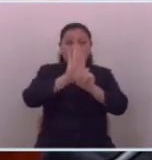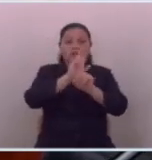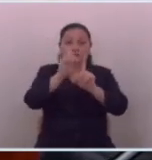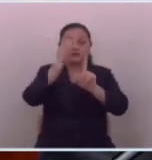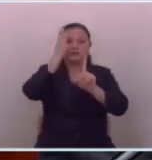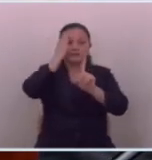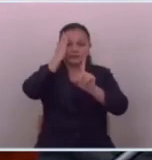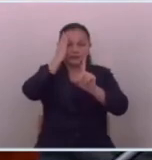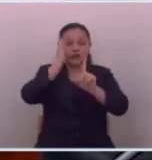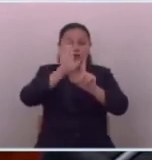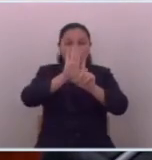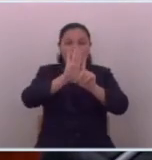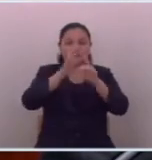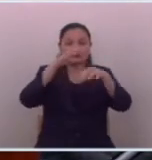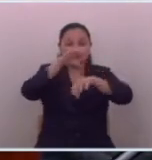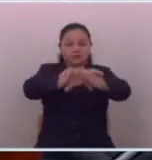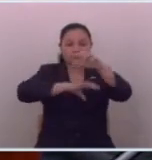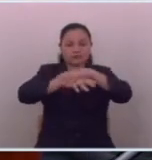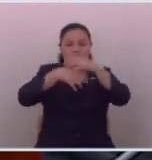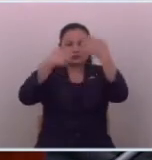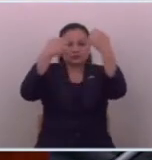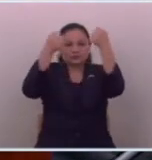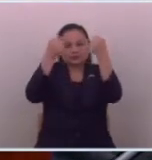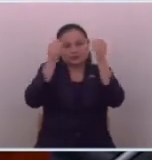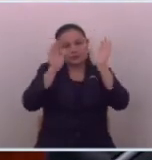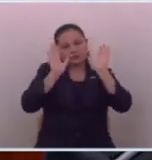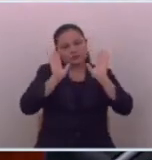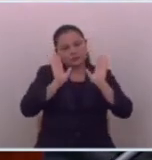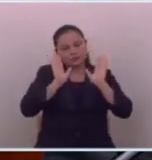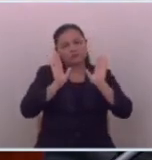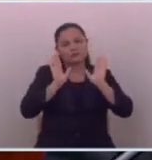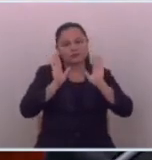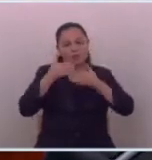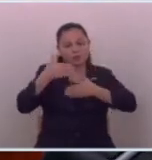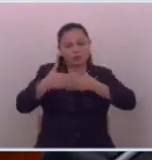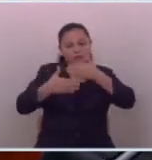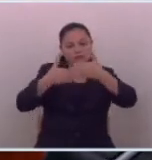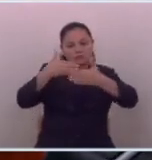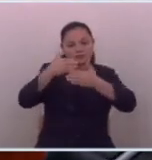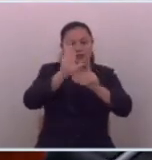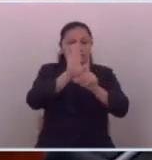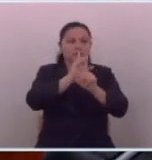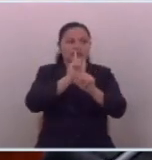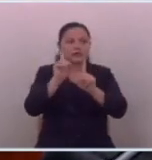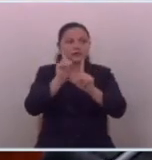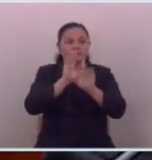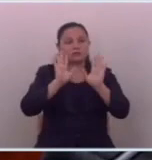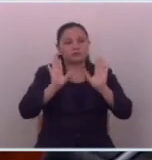delito ya sabía que lo iban a capturar o bueno por lo menos iba a ser procesado por el delito